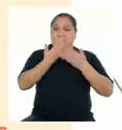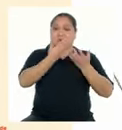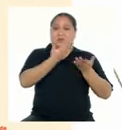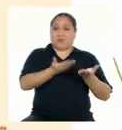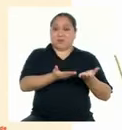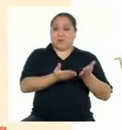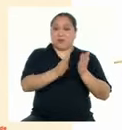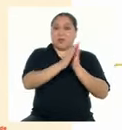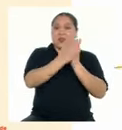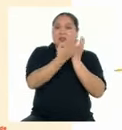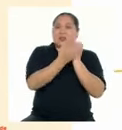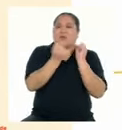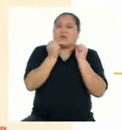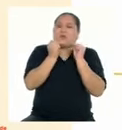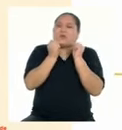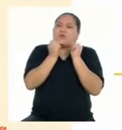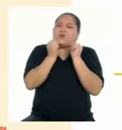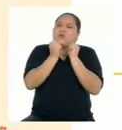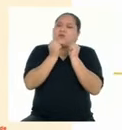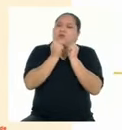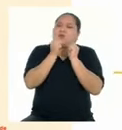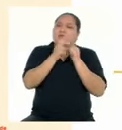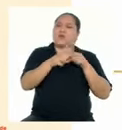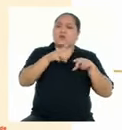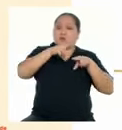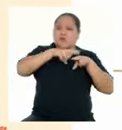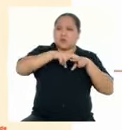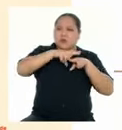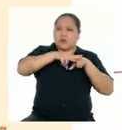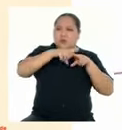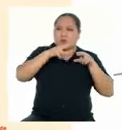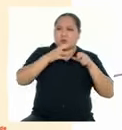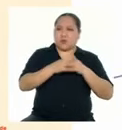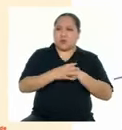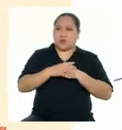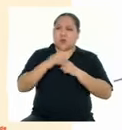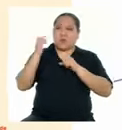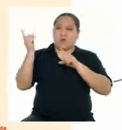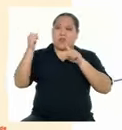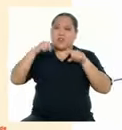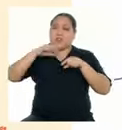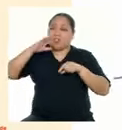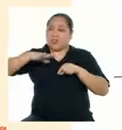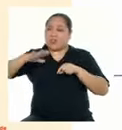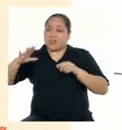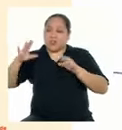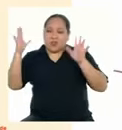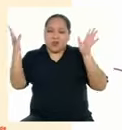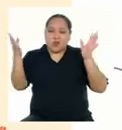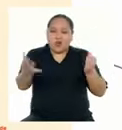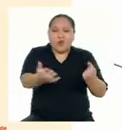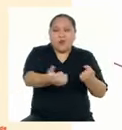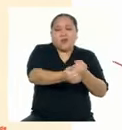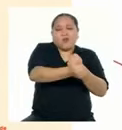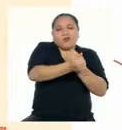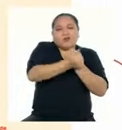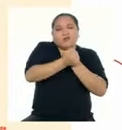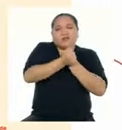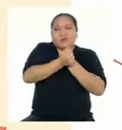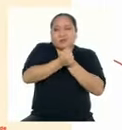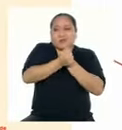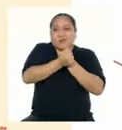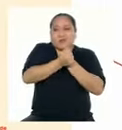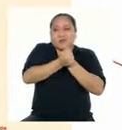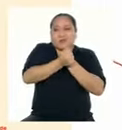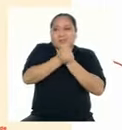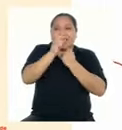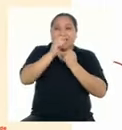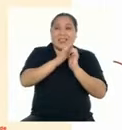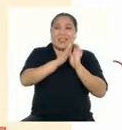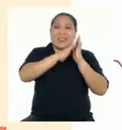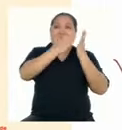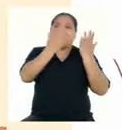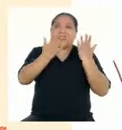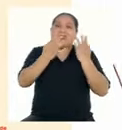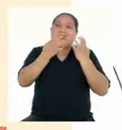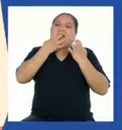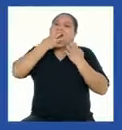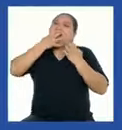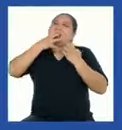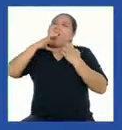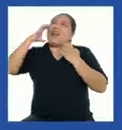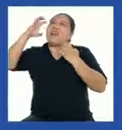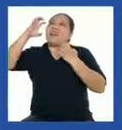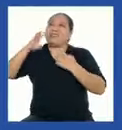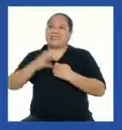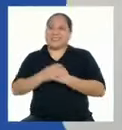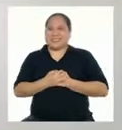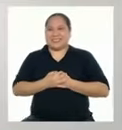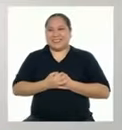Libro Tiritando de frío en su sillón Vino un niño Lo cogió en sus manos Y el libro entró en